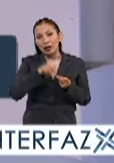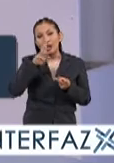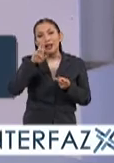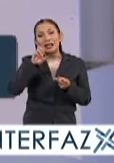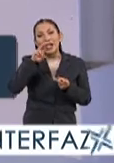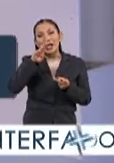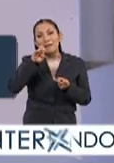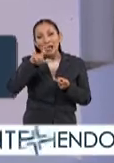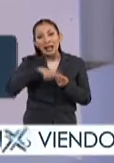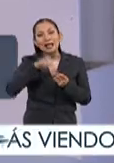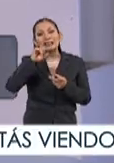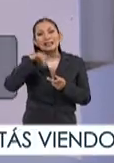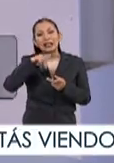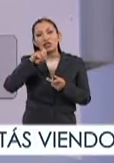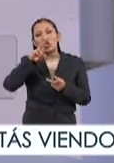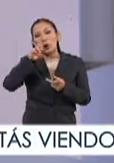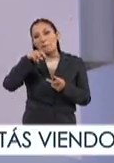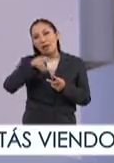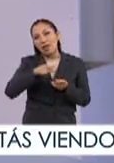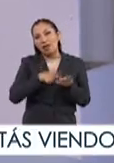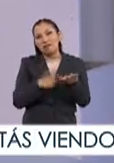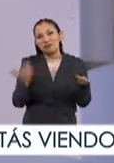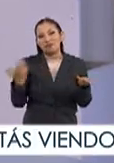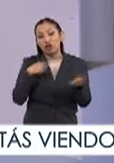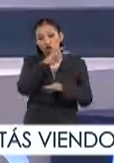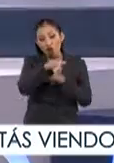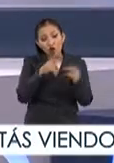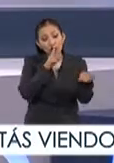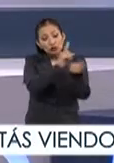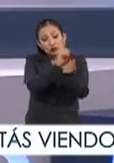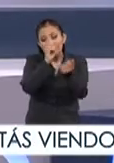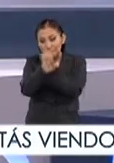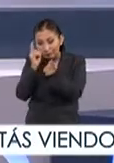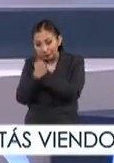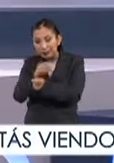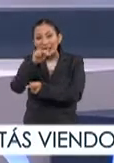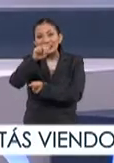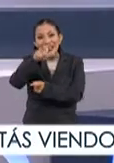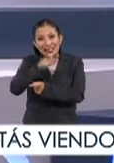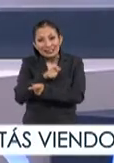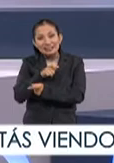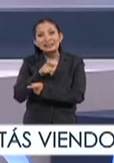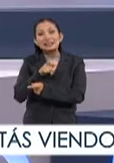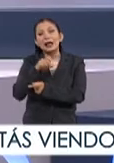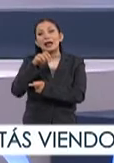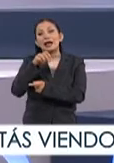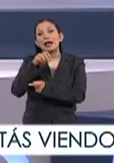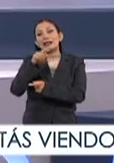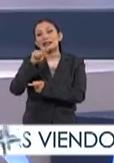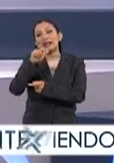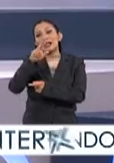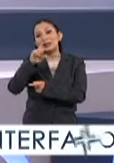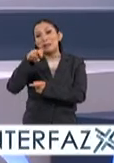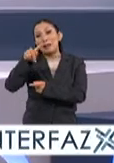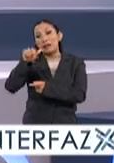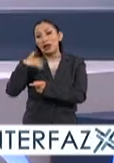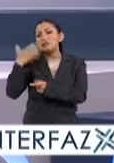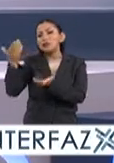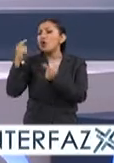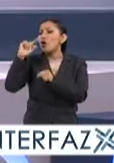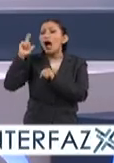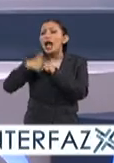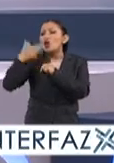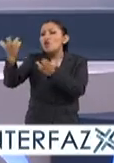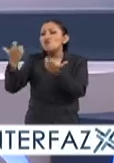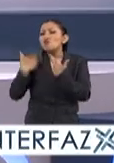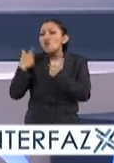Rebel como Síndrome entonces con todos ellos con Next con Transmetal les pedimos un objeto que fuera